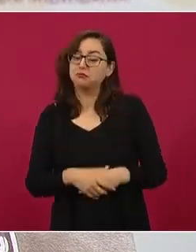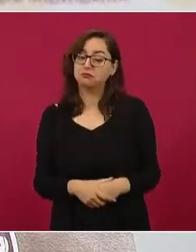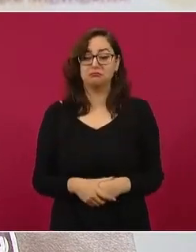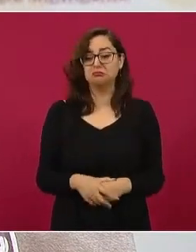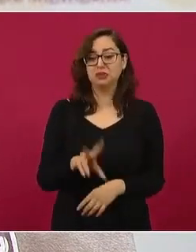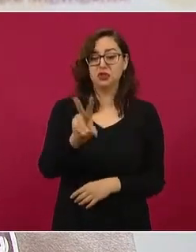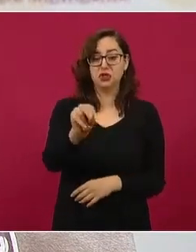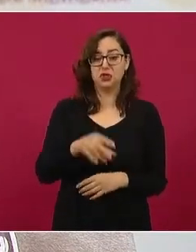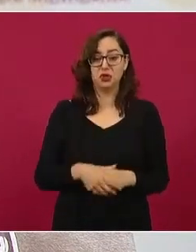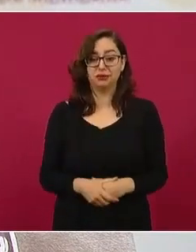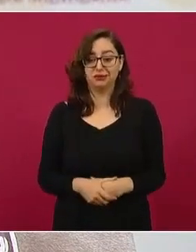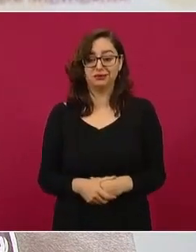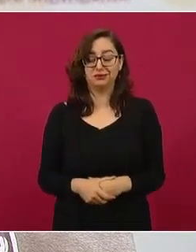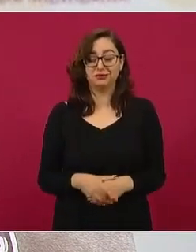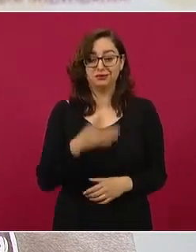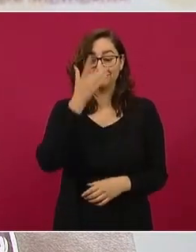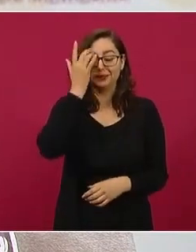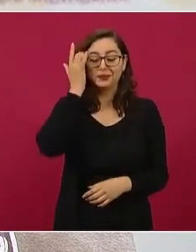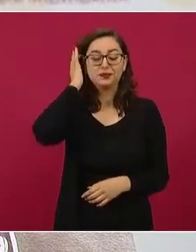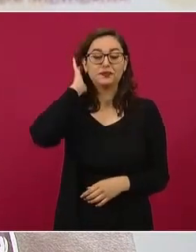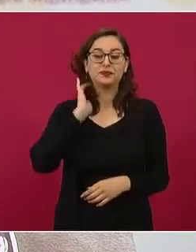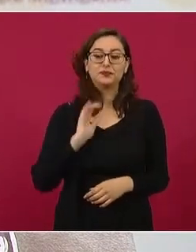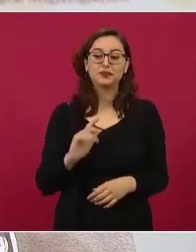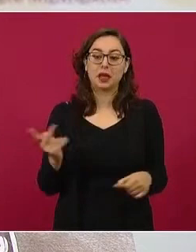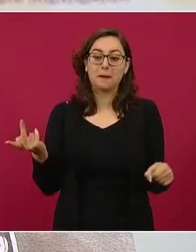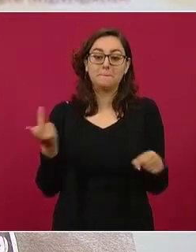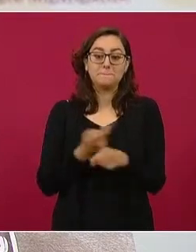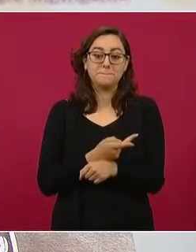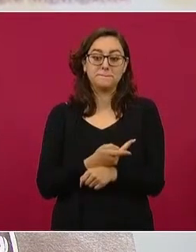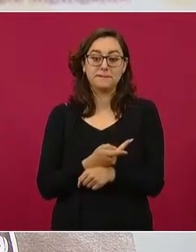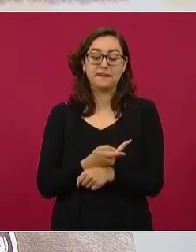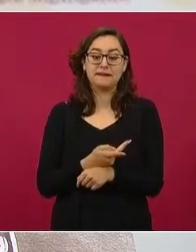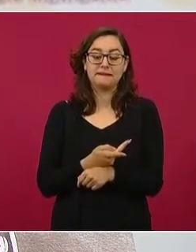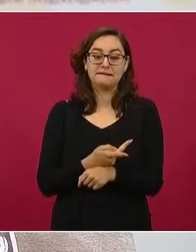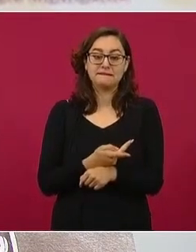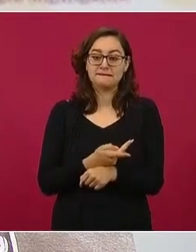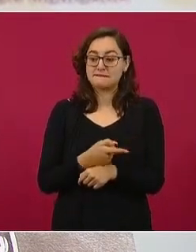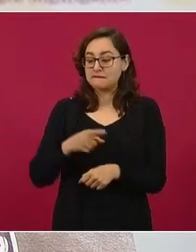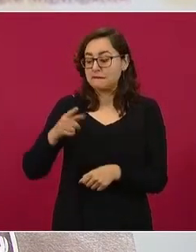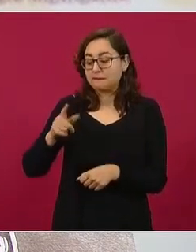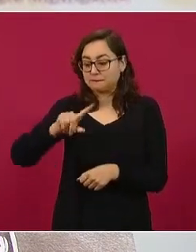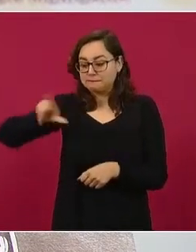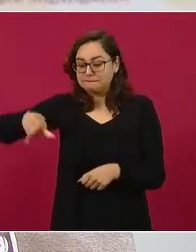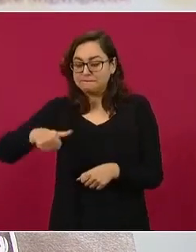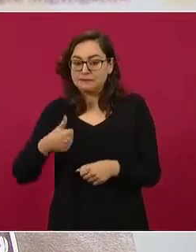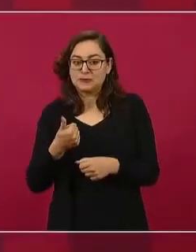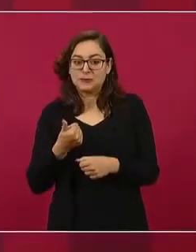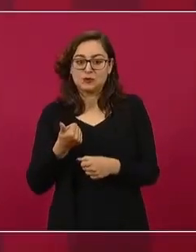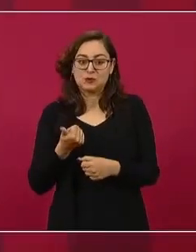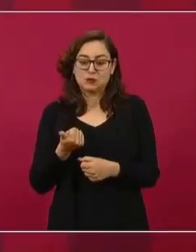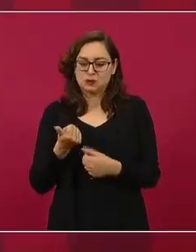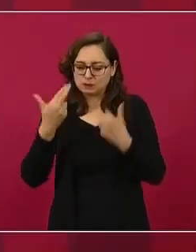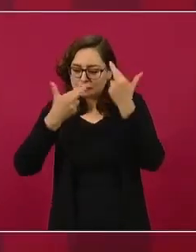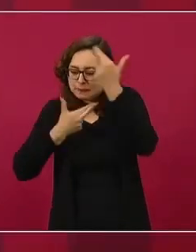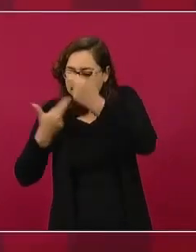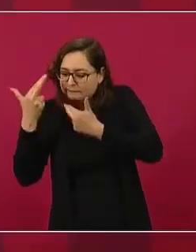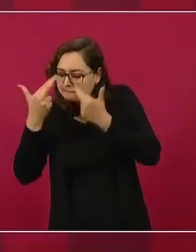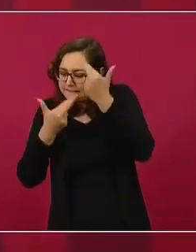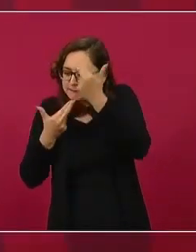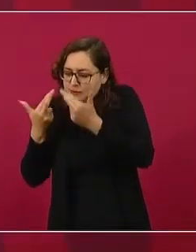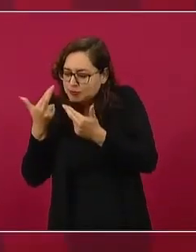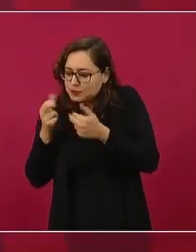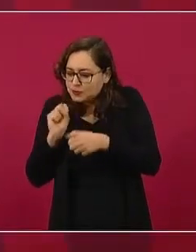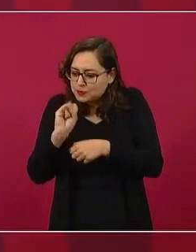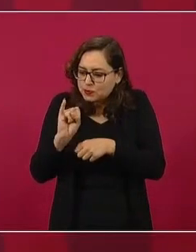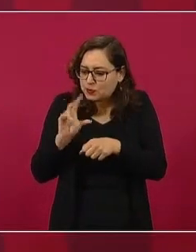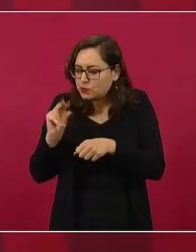se hace un proceso de secuenciación genética no es útil tampoco, porque esto tarda varios días, siete días en promedio, cinco